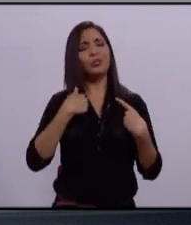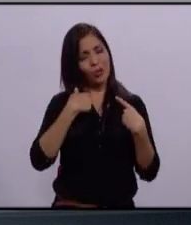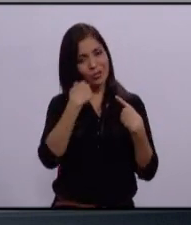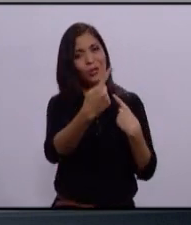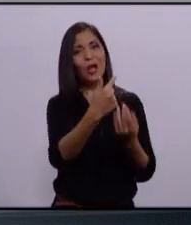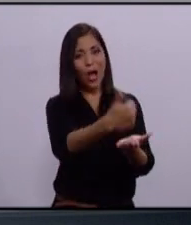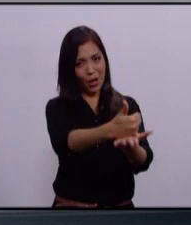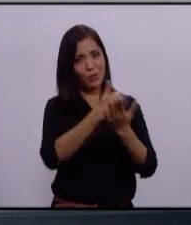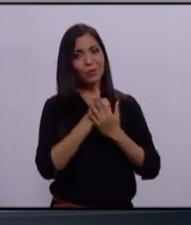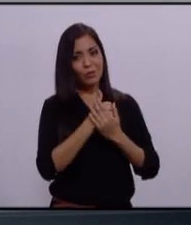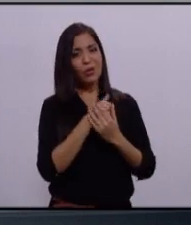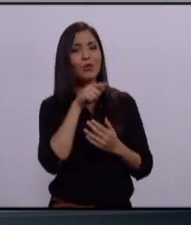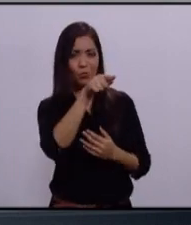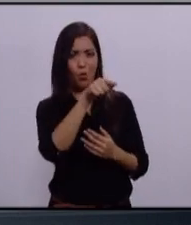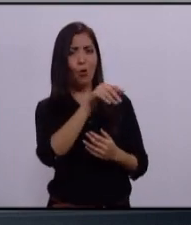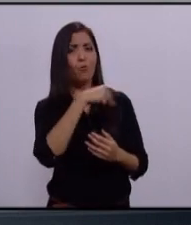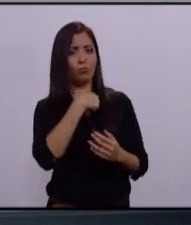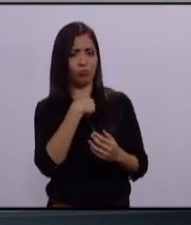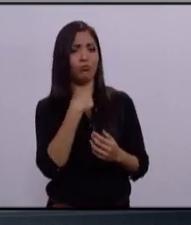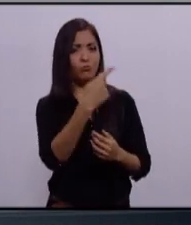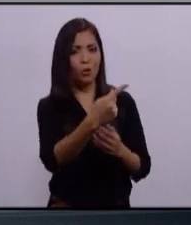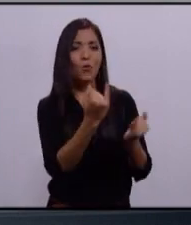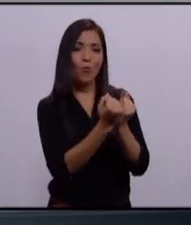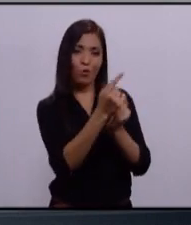y tú puedes contar conmigo.